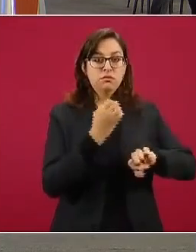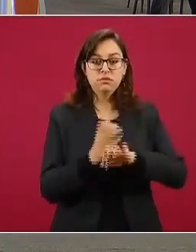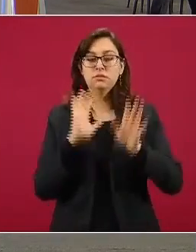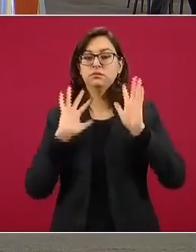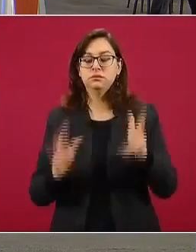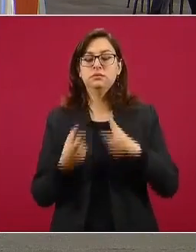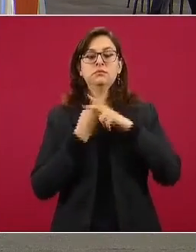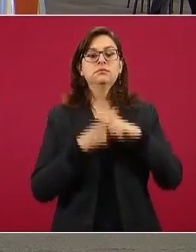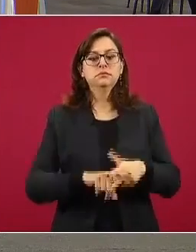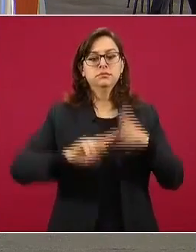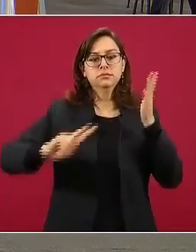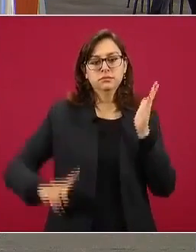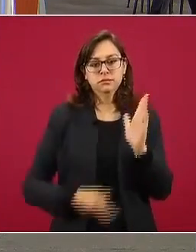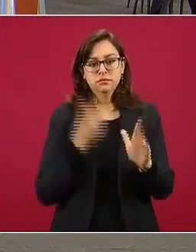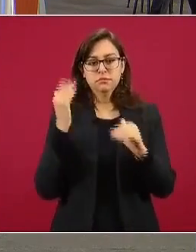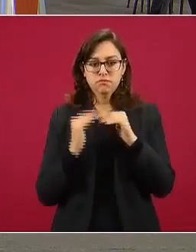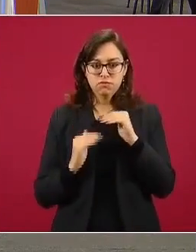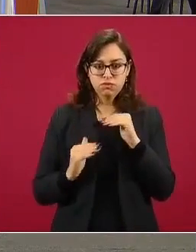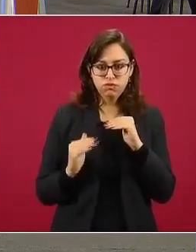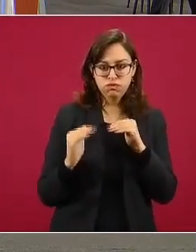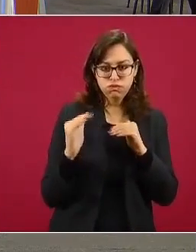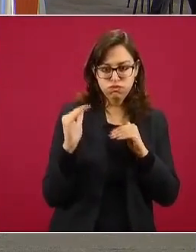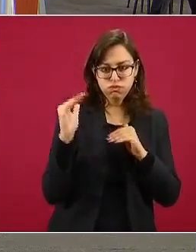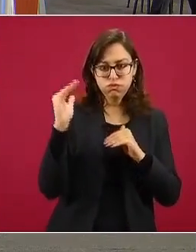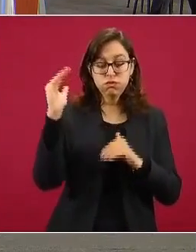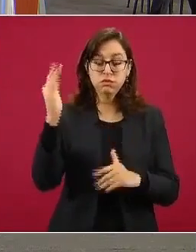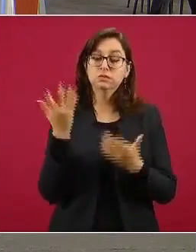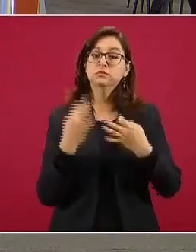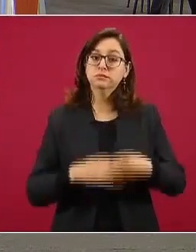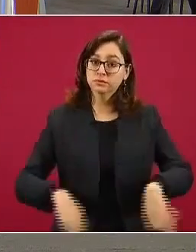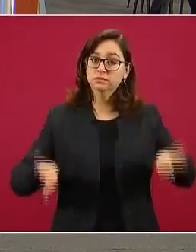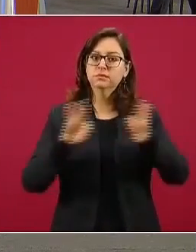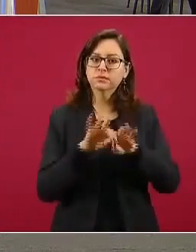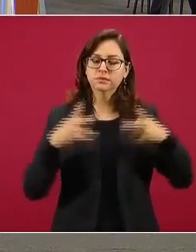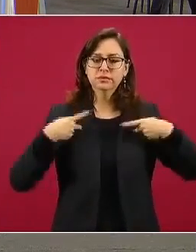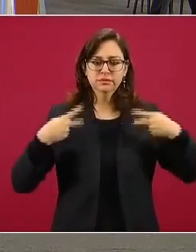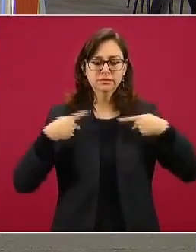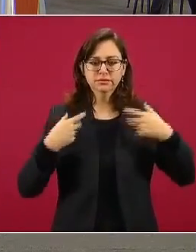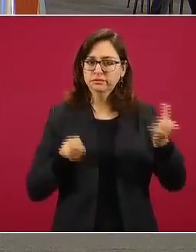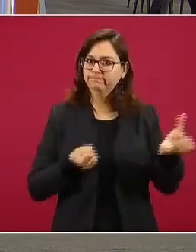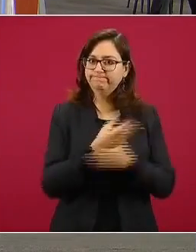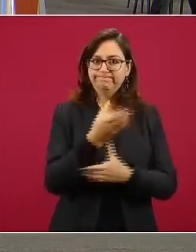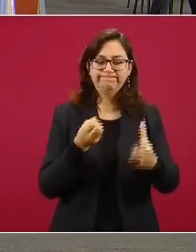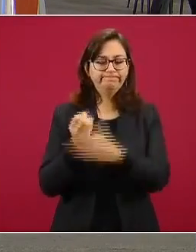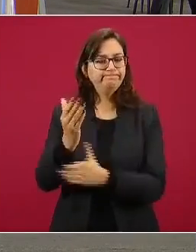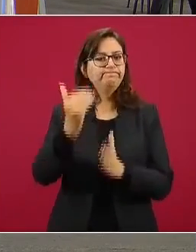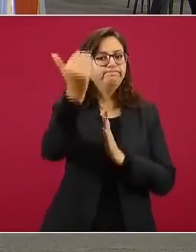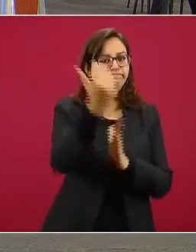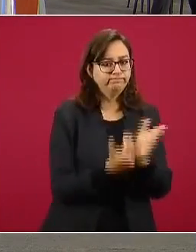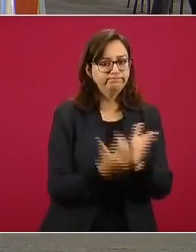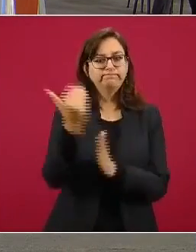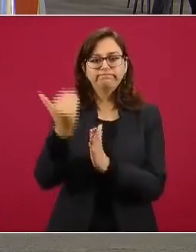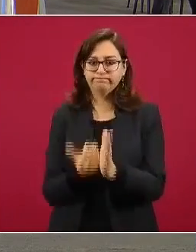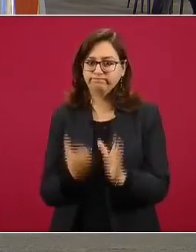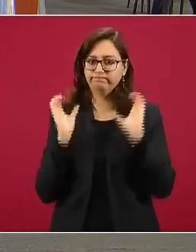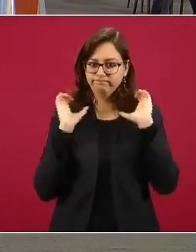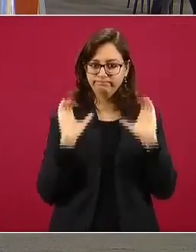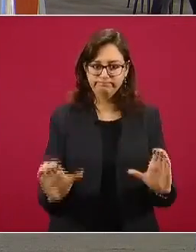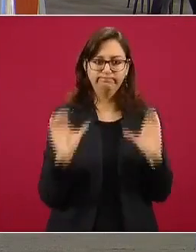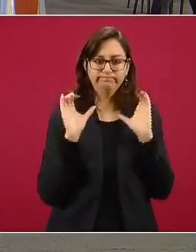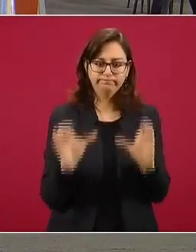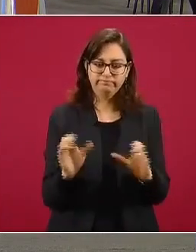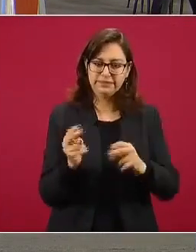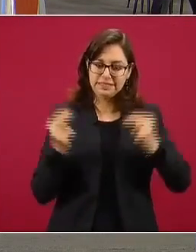para destacar la importancia de que en ellas se reduzca la movilidad en el espacio público y se tengan las previsiones